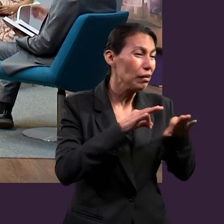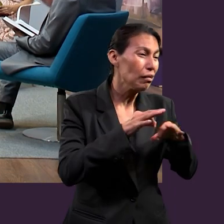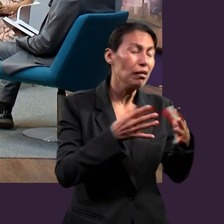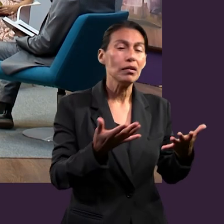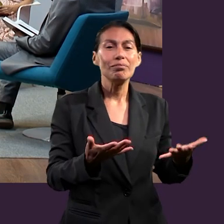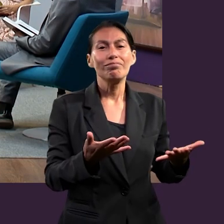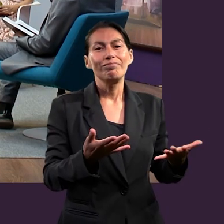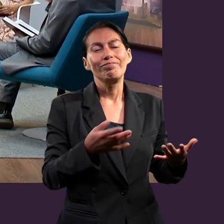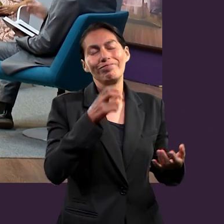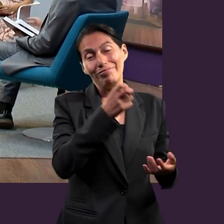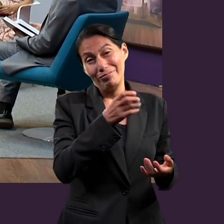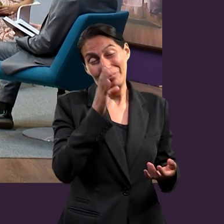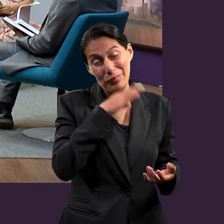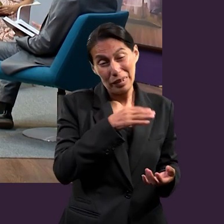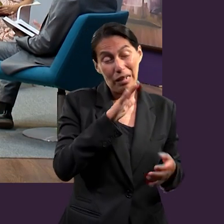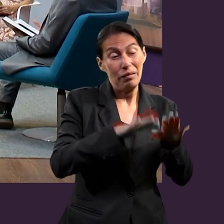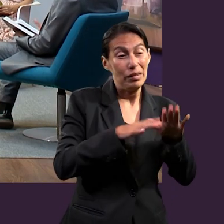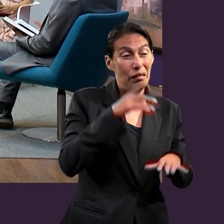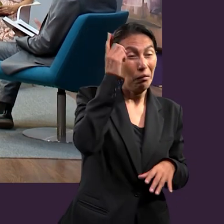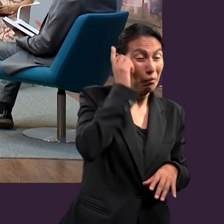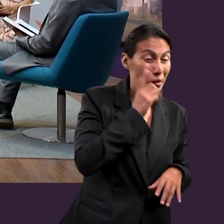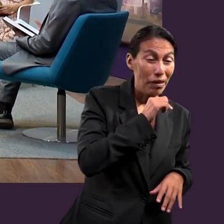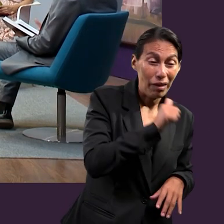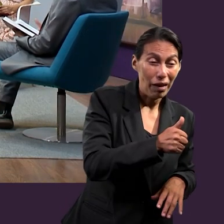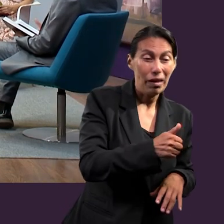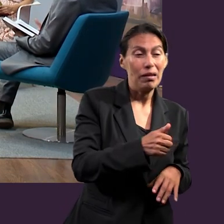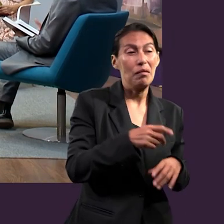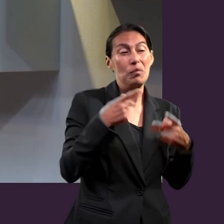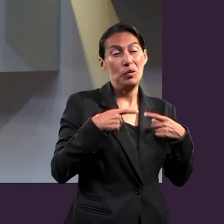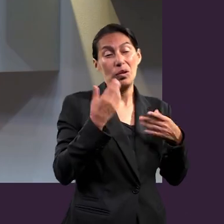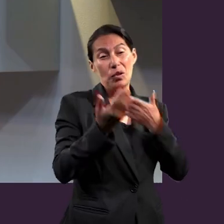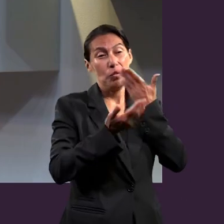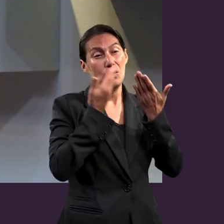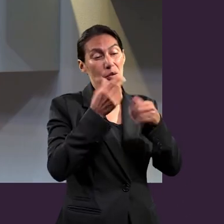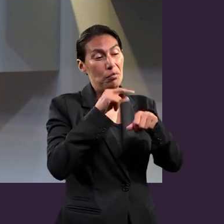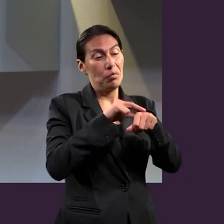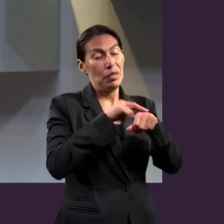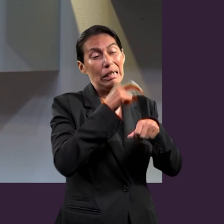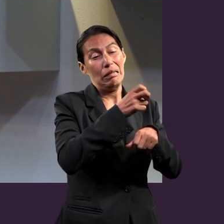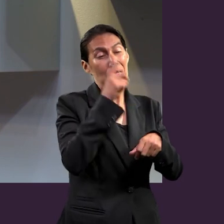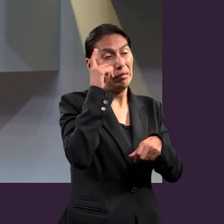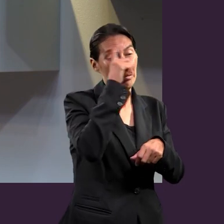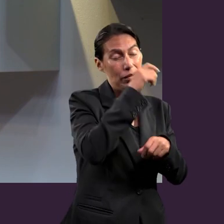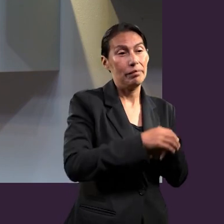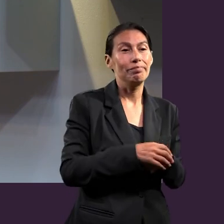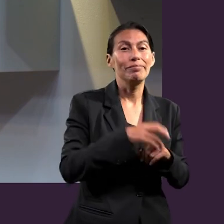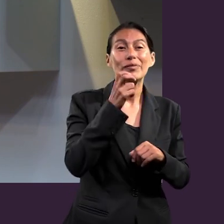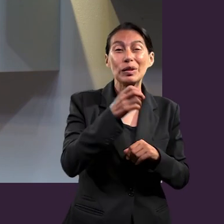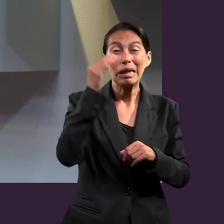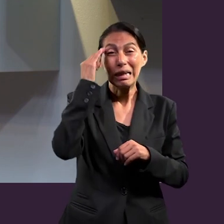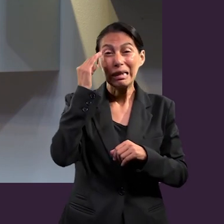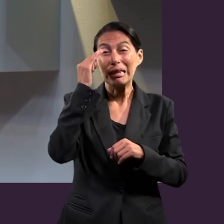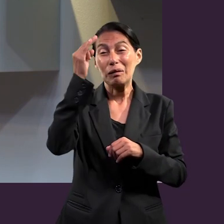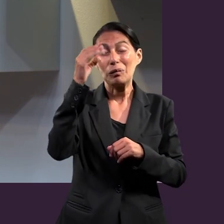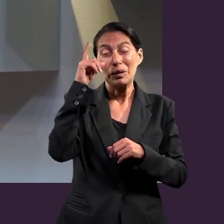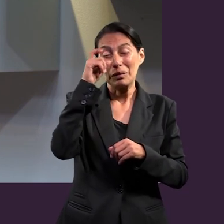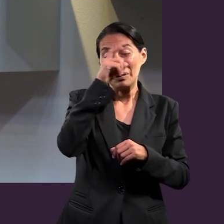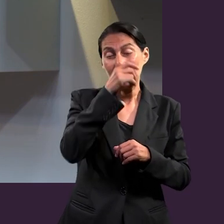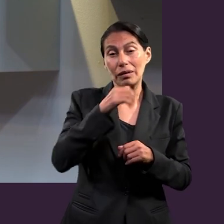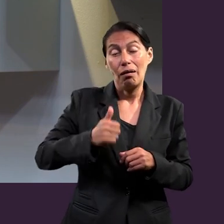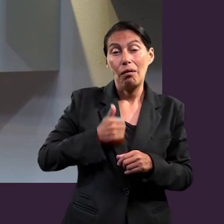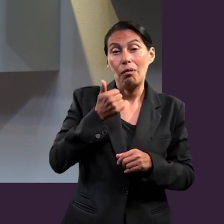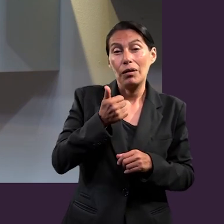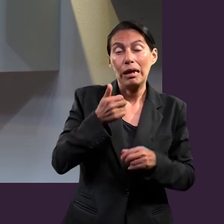dormimos, dicen que medicina tiene eso, y el tiempo entonces no juega a nuestro favor. Aprovechar bien el tiempo